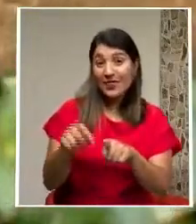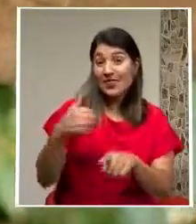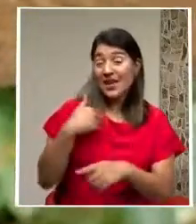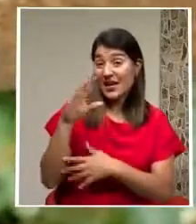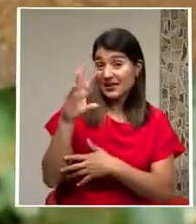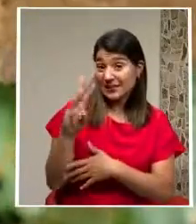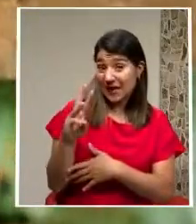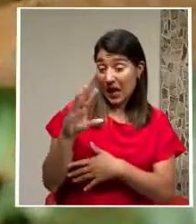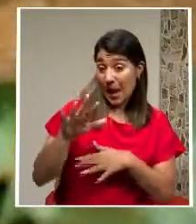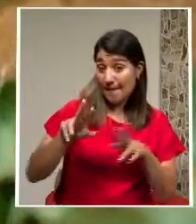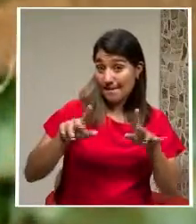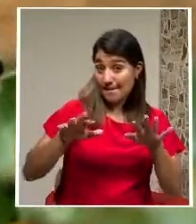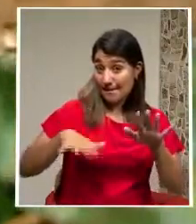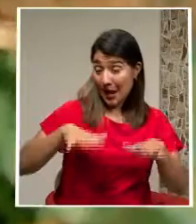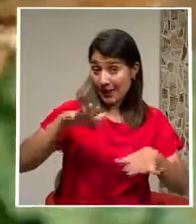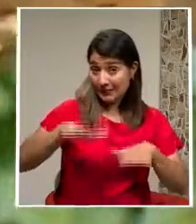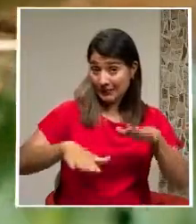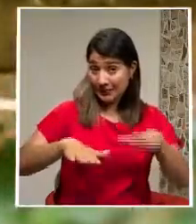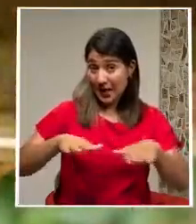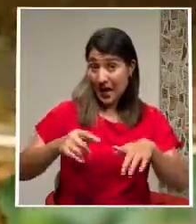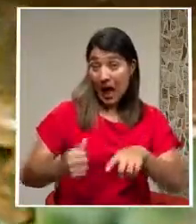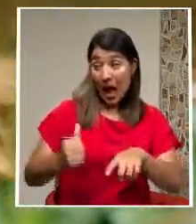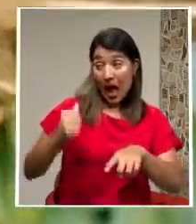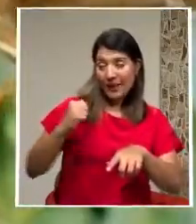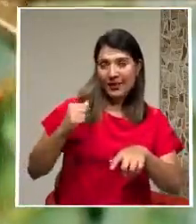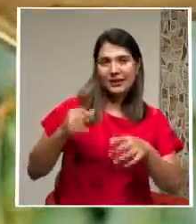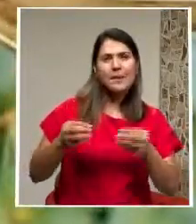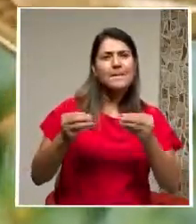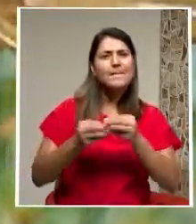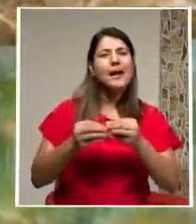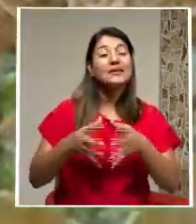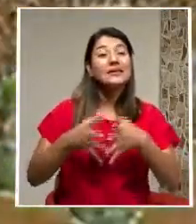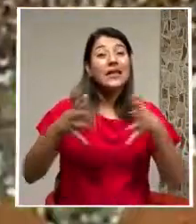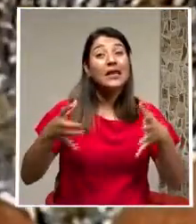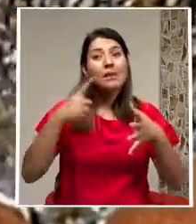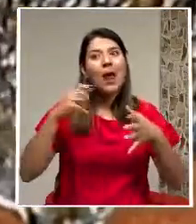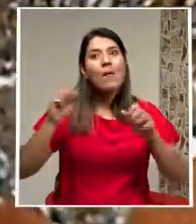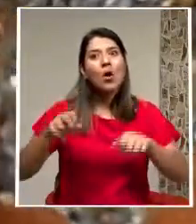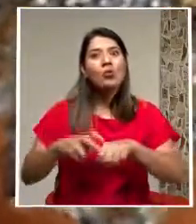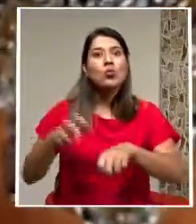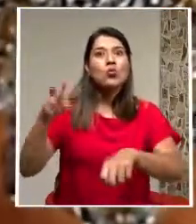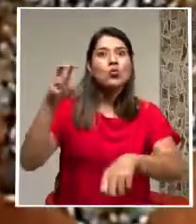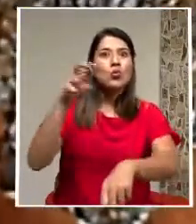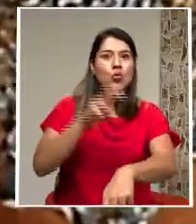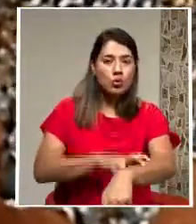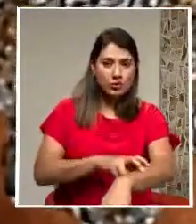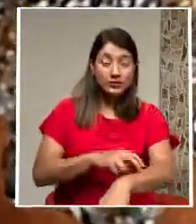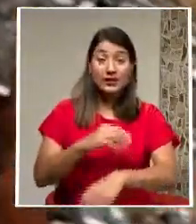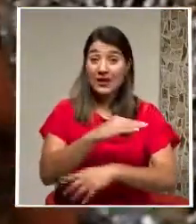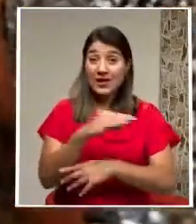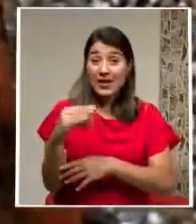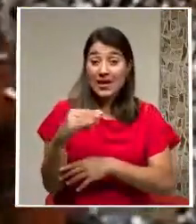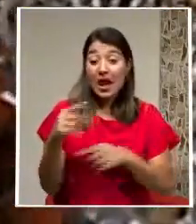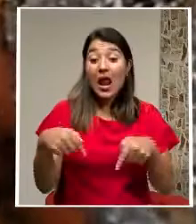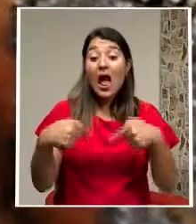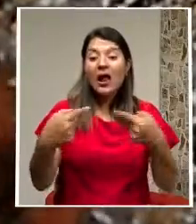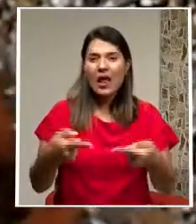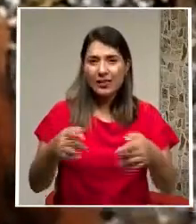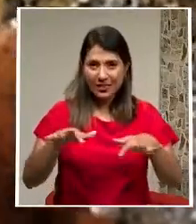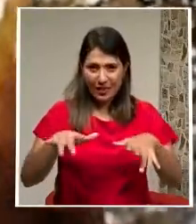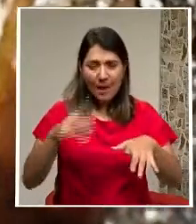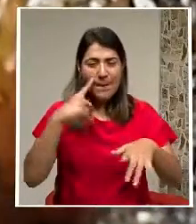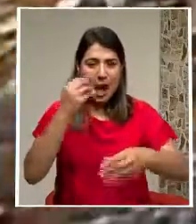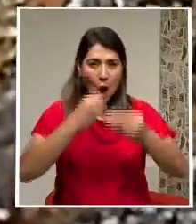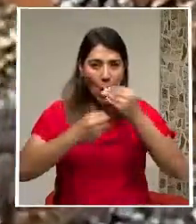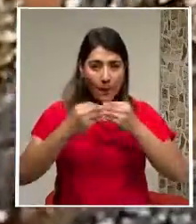patas Siendo las traseras Muy grandes Que utilizan Para saltar Enormes distancias Mientras que Las delanteras Son para comer